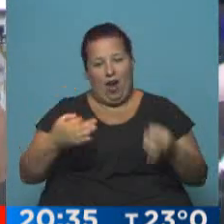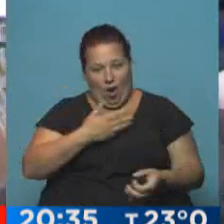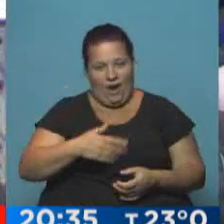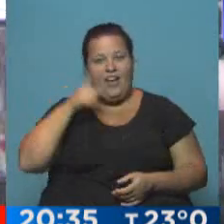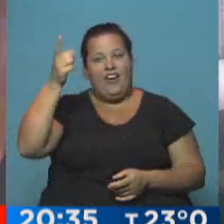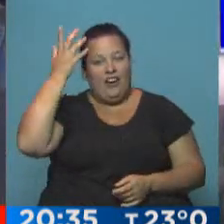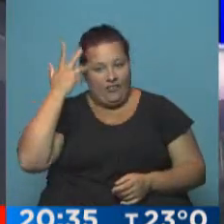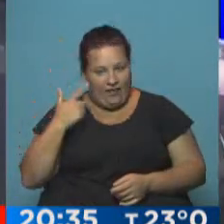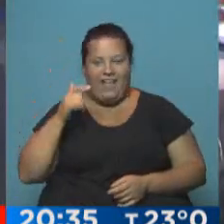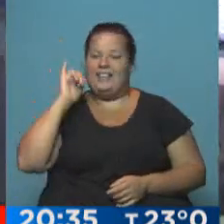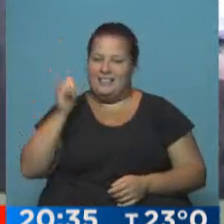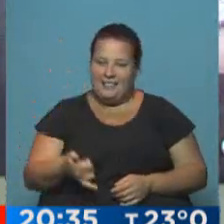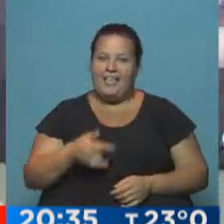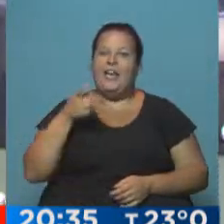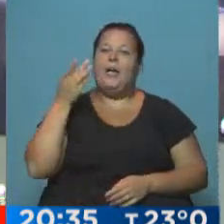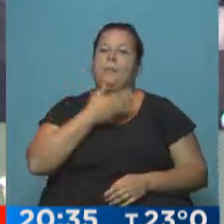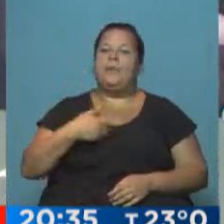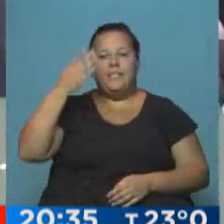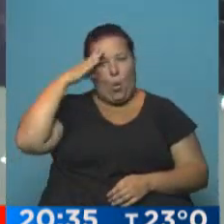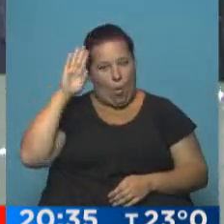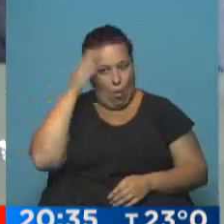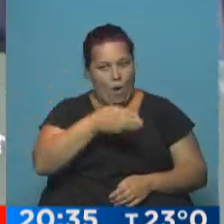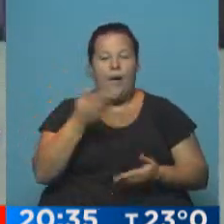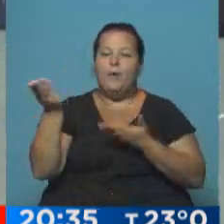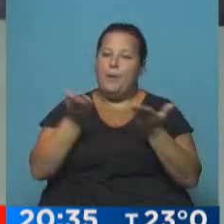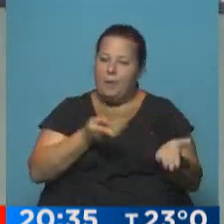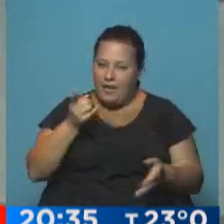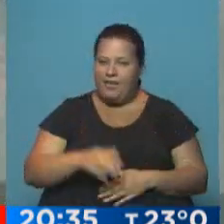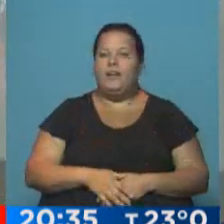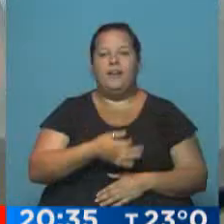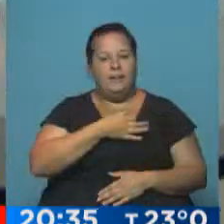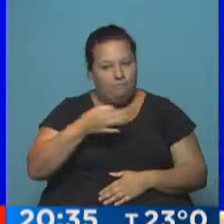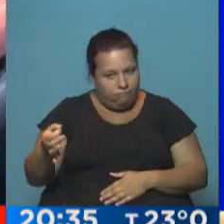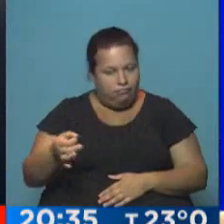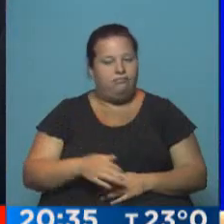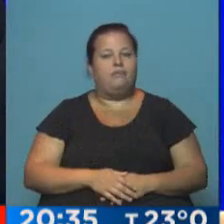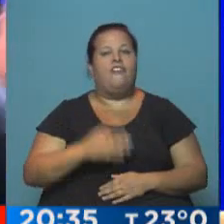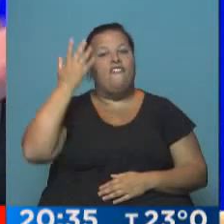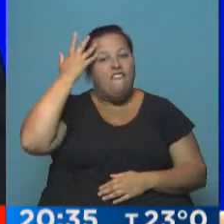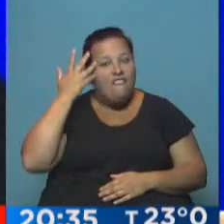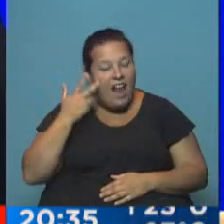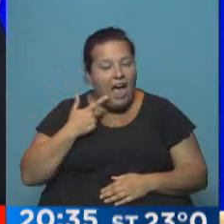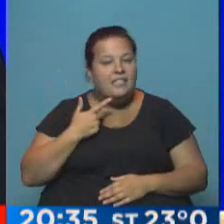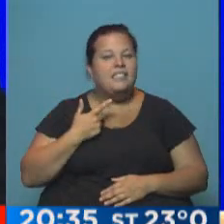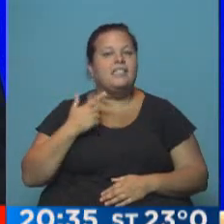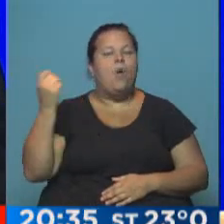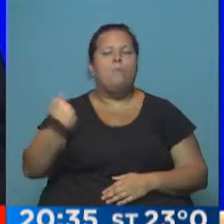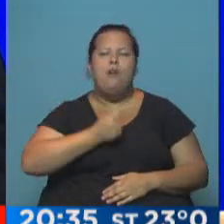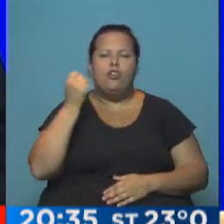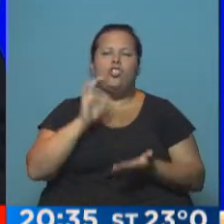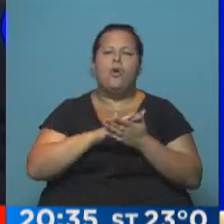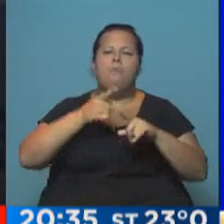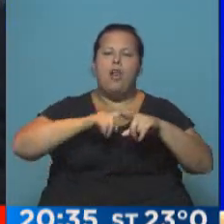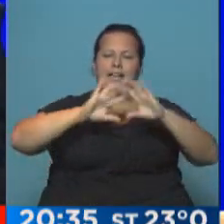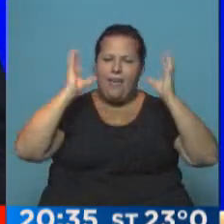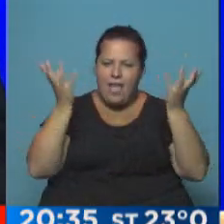Vamos a Francia, visita del presidente de Cuba, Pedro Brieger, bienvenido. Efectivamente, y Francia ocupando un lugar central de la política